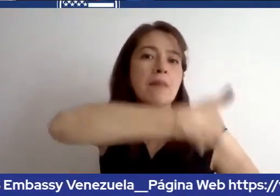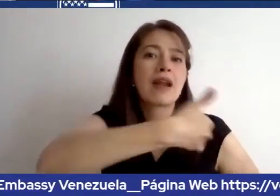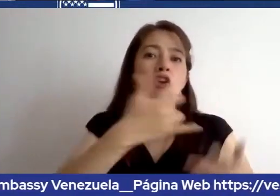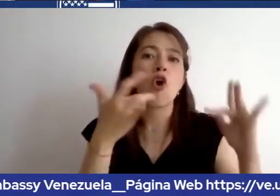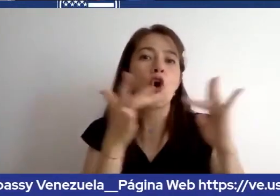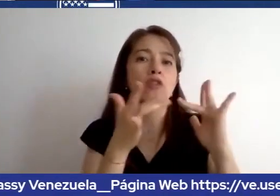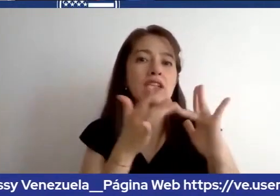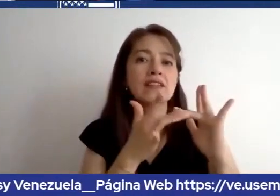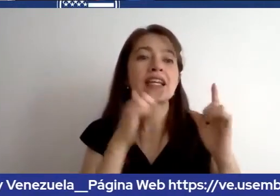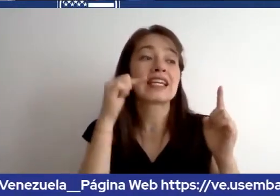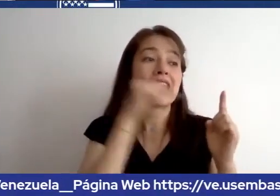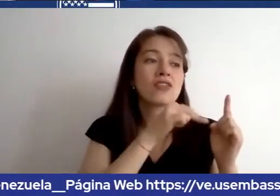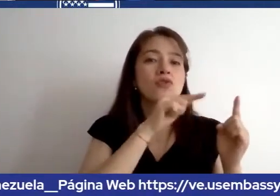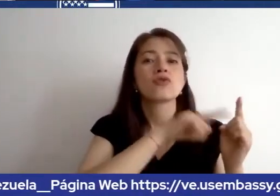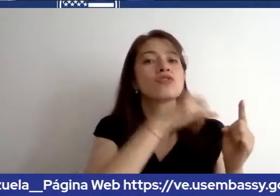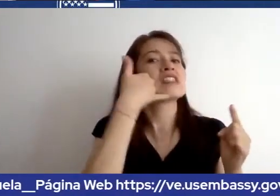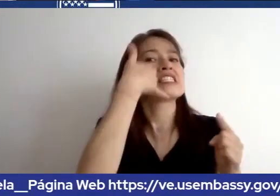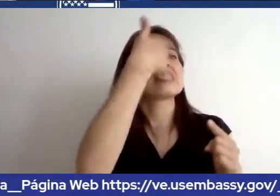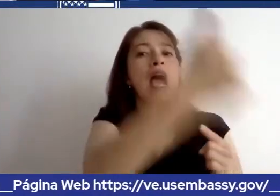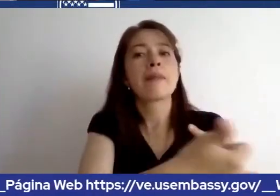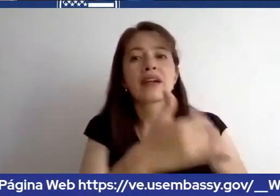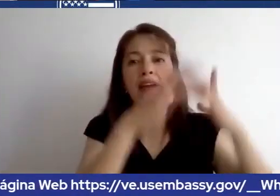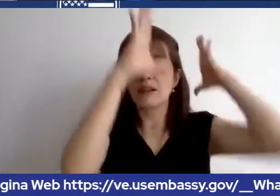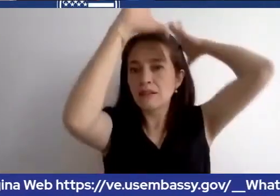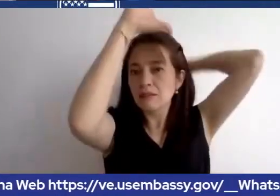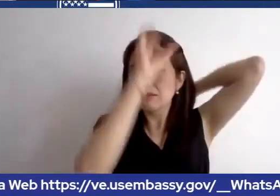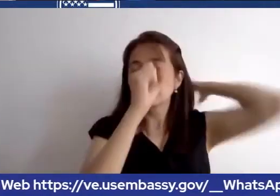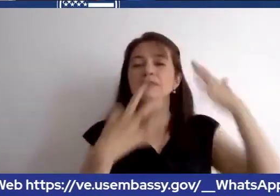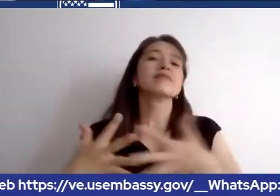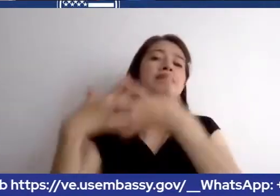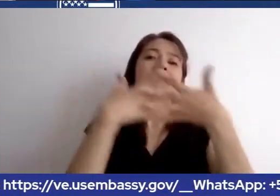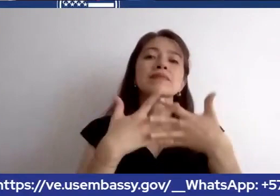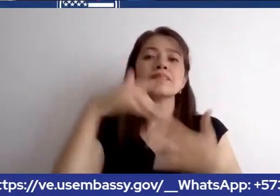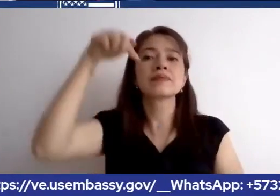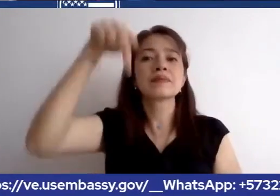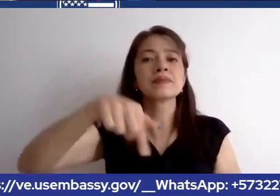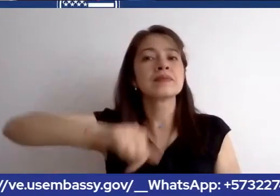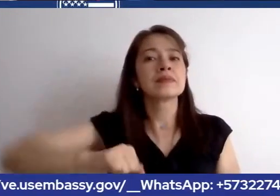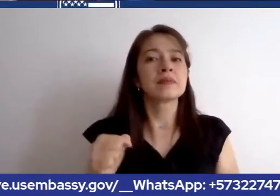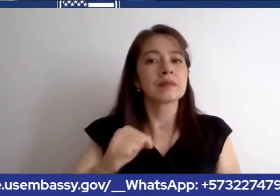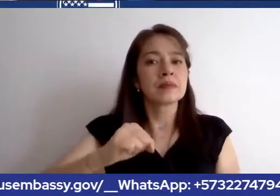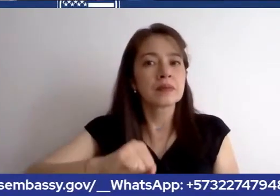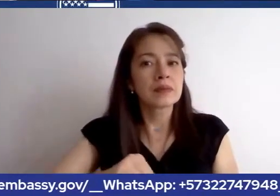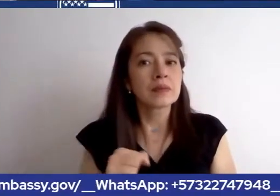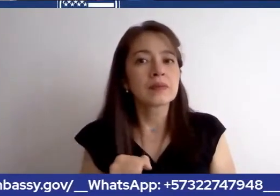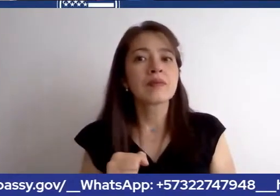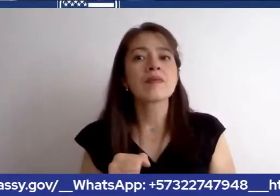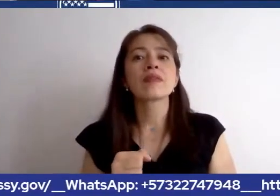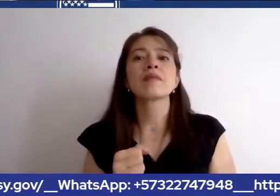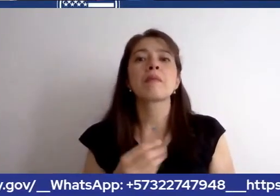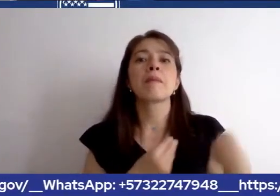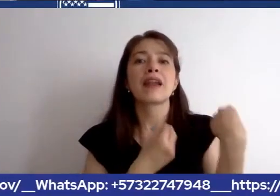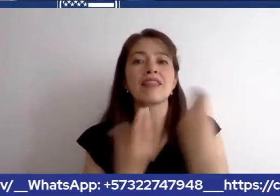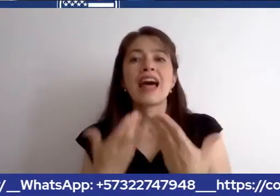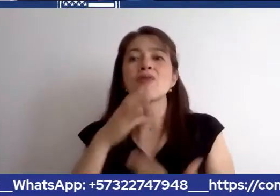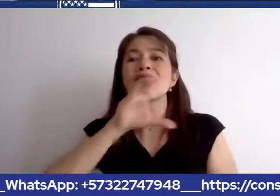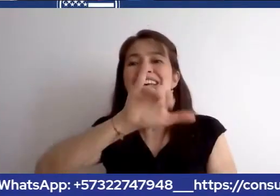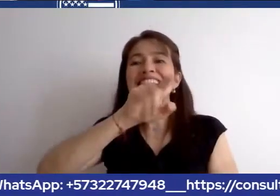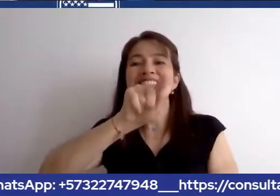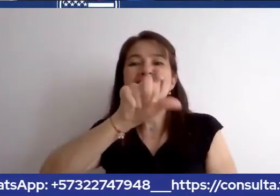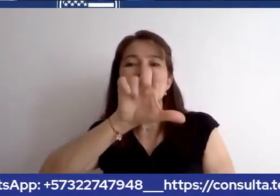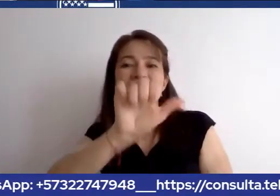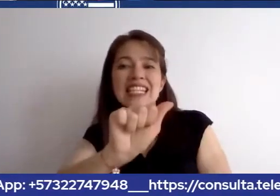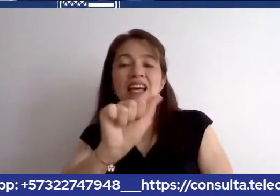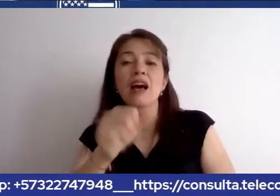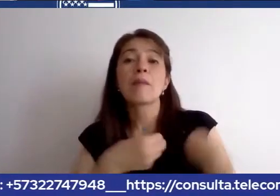con la embajada de los Estados Unidos aquí en Bogotá. Para hacer una cita de emergencia. En